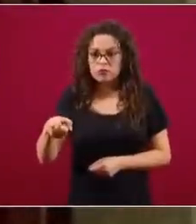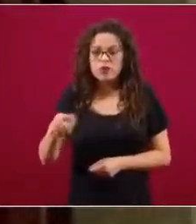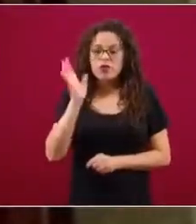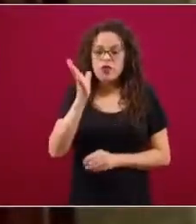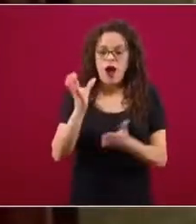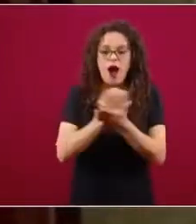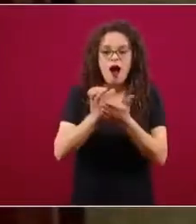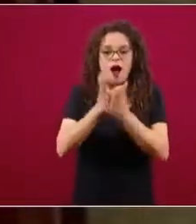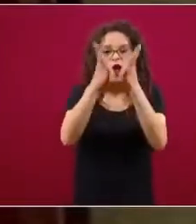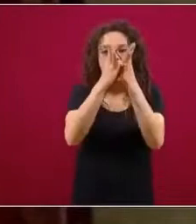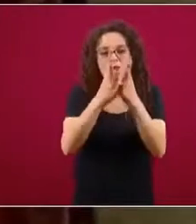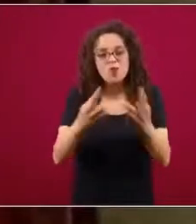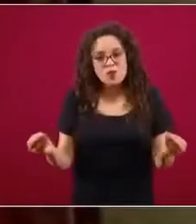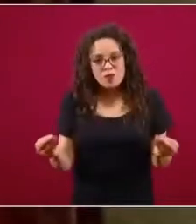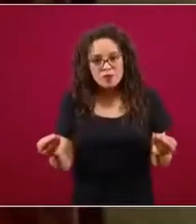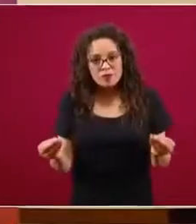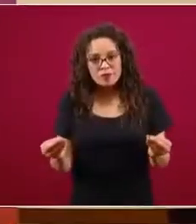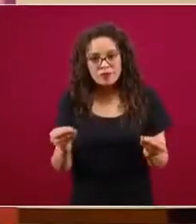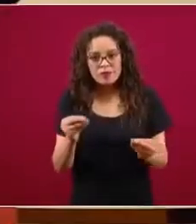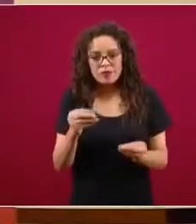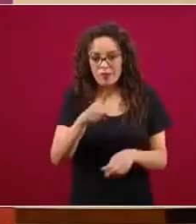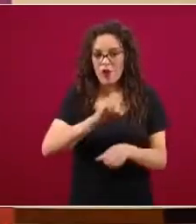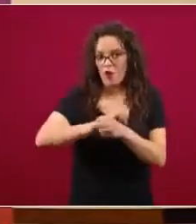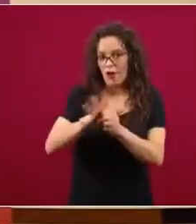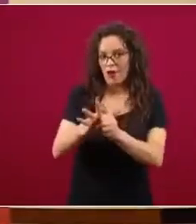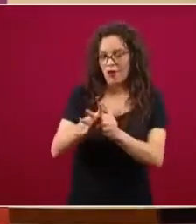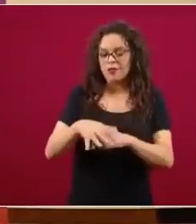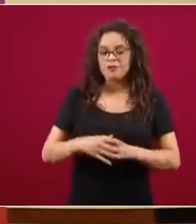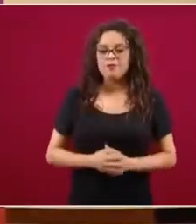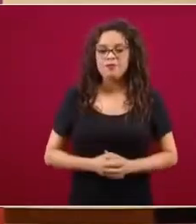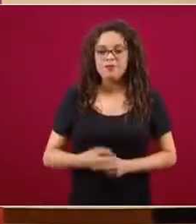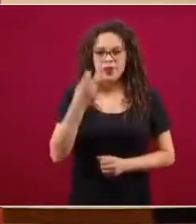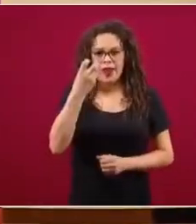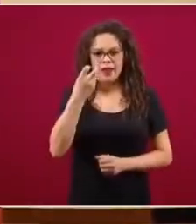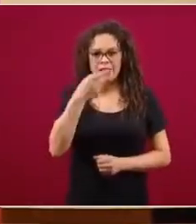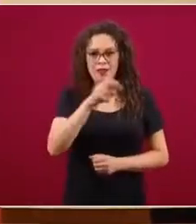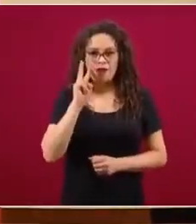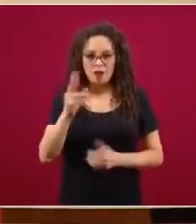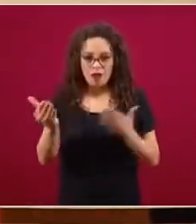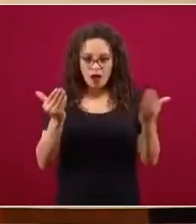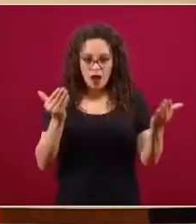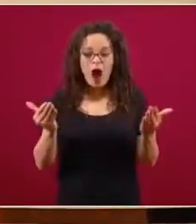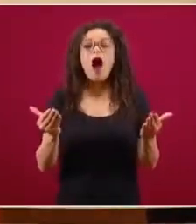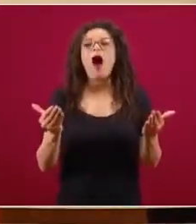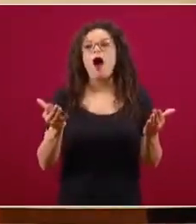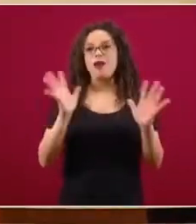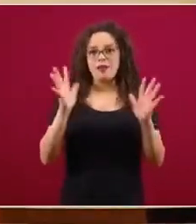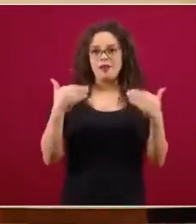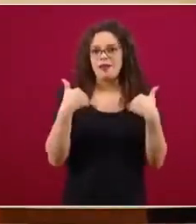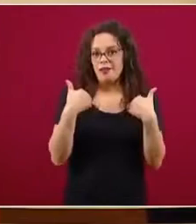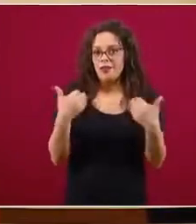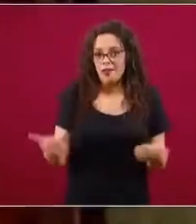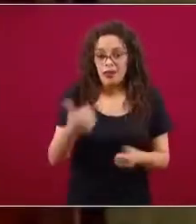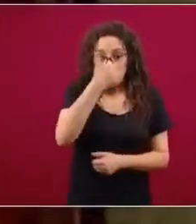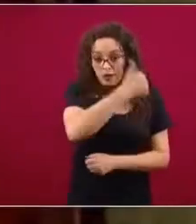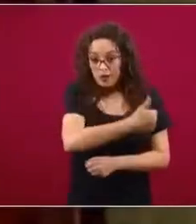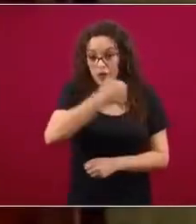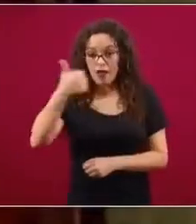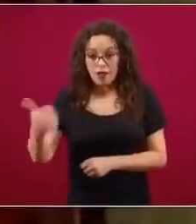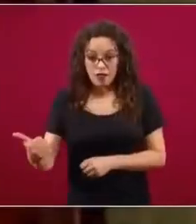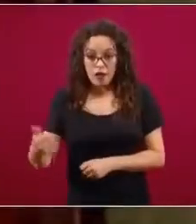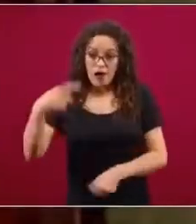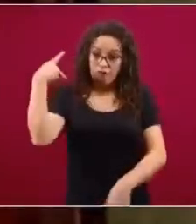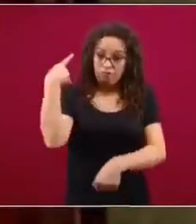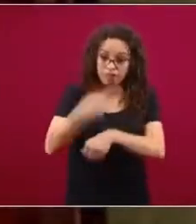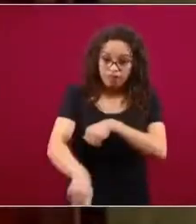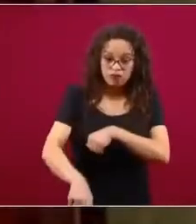recuperaron de la enfermedad. Cuando lo vemos así, vemos que cada una de ellas, pues aumenta el riesgo muchas